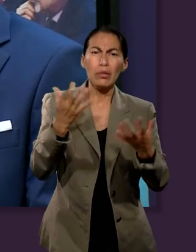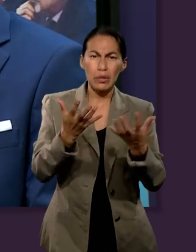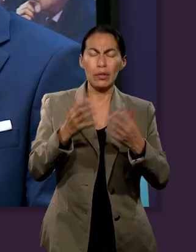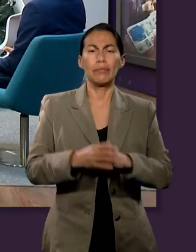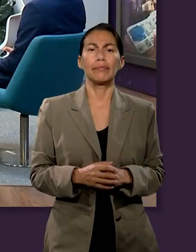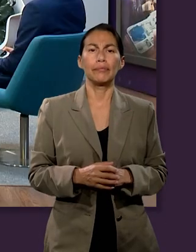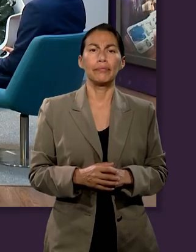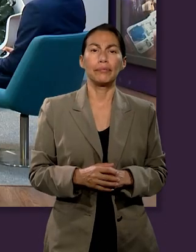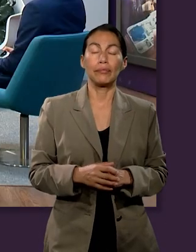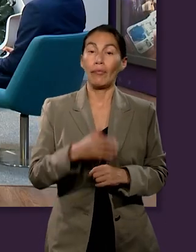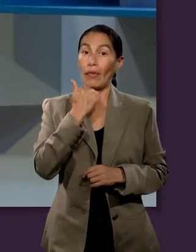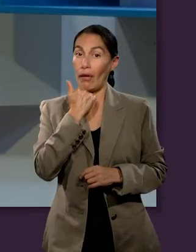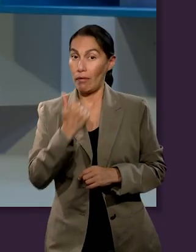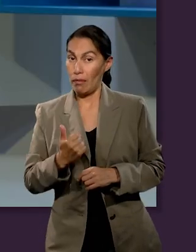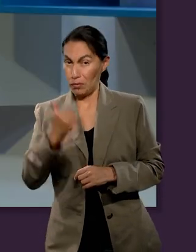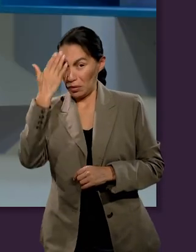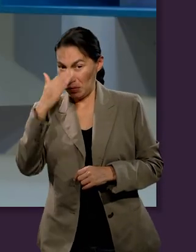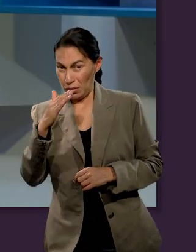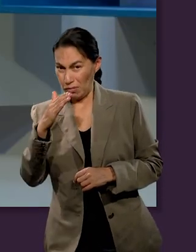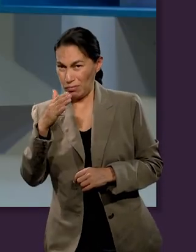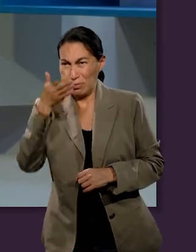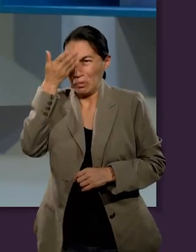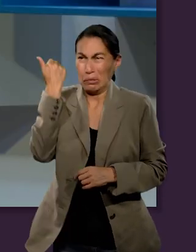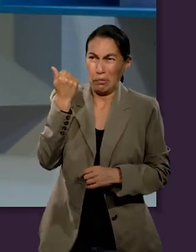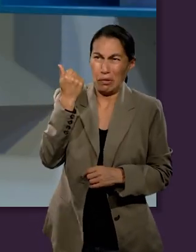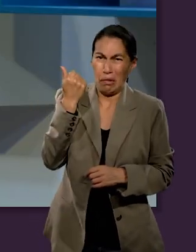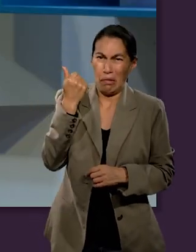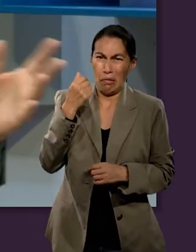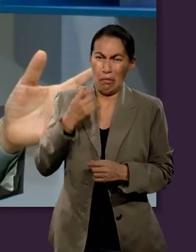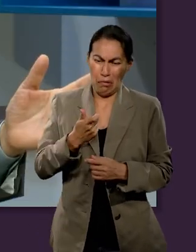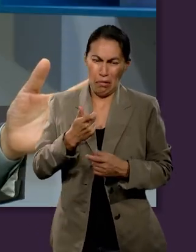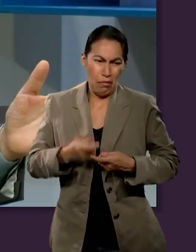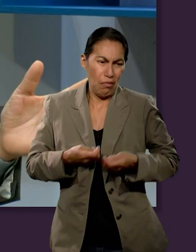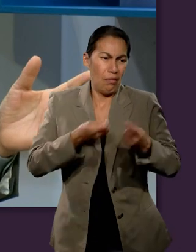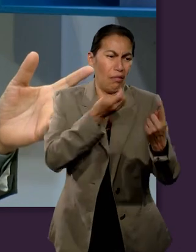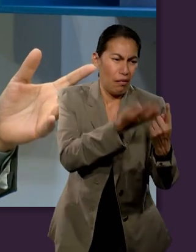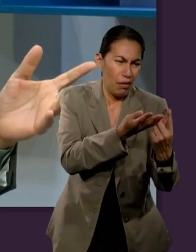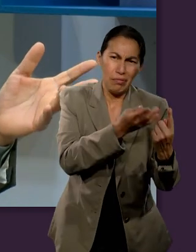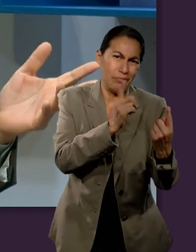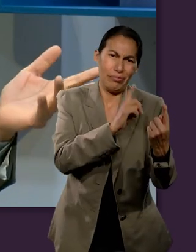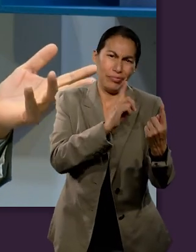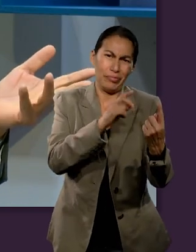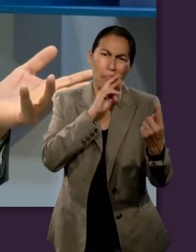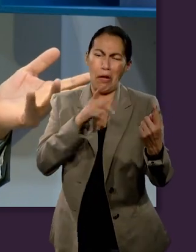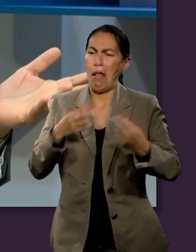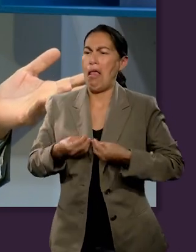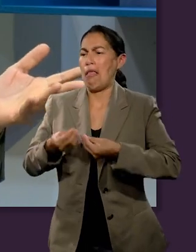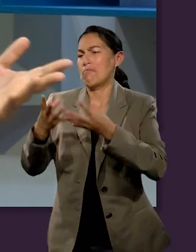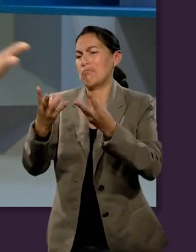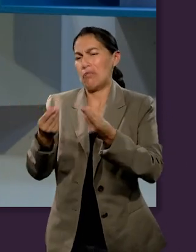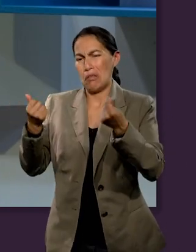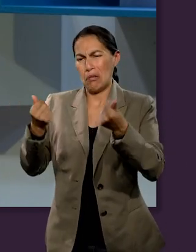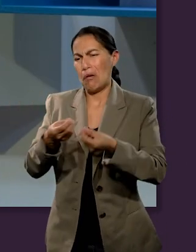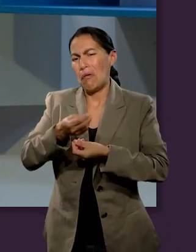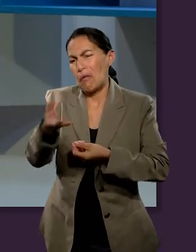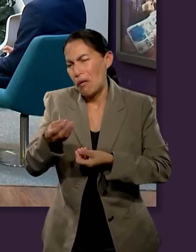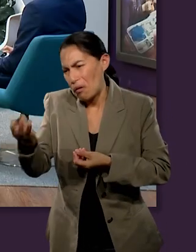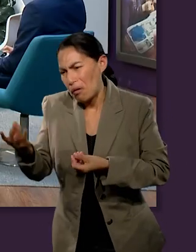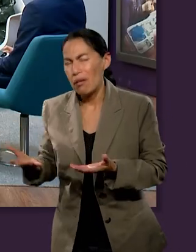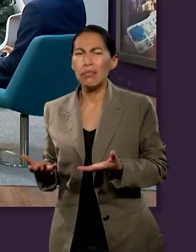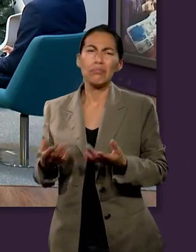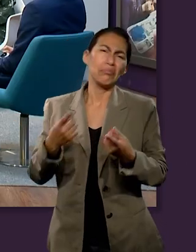Abraham no lo hubiera conocido, no lo hubiera dado, ¿no? O sea, se lo podría haber repartido a las demás personas, ¿o no, Daniela? Claro, claro.